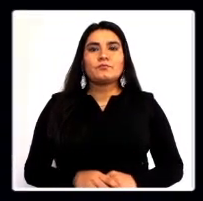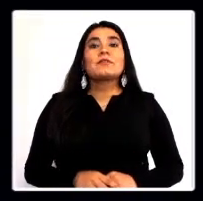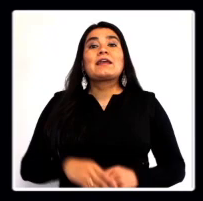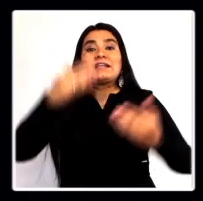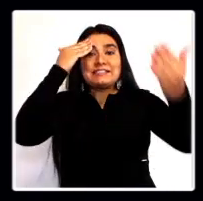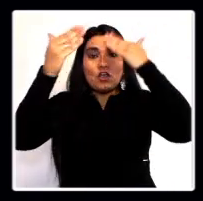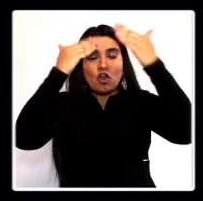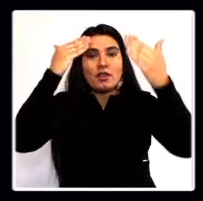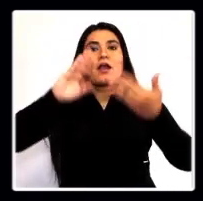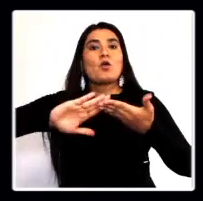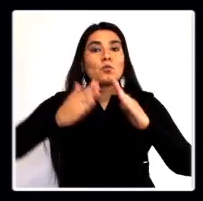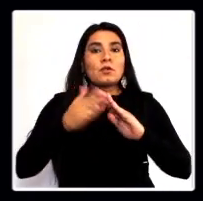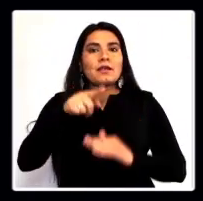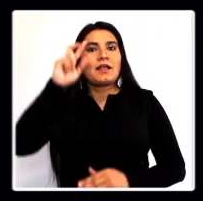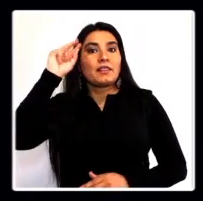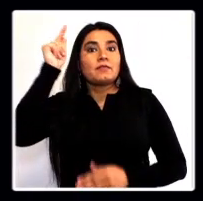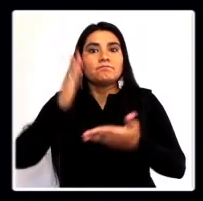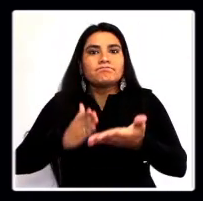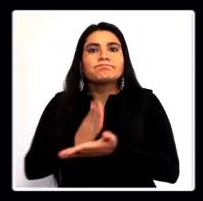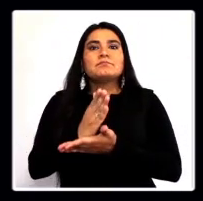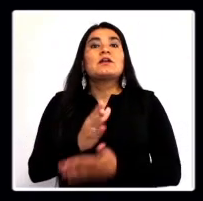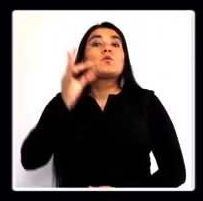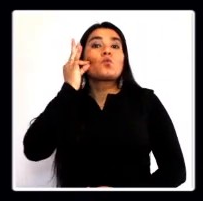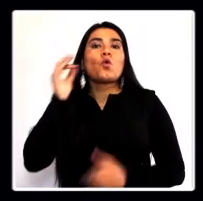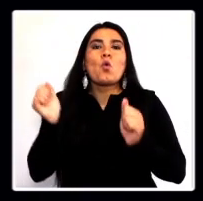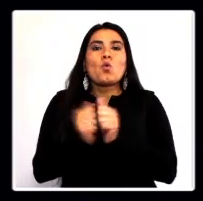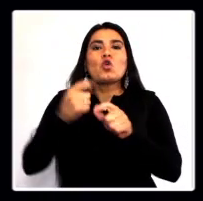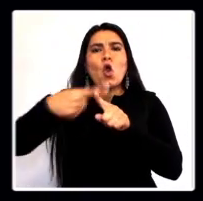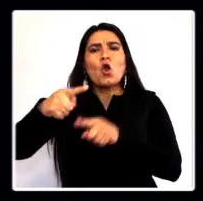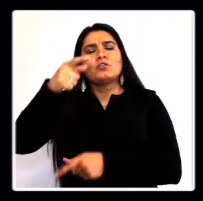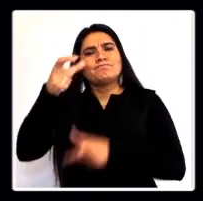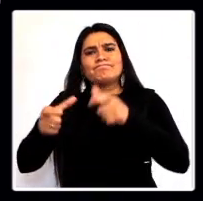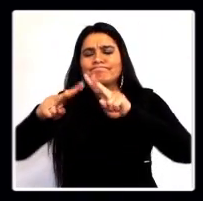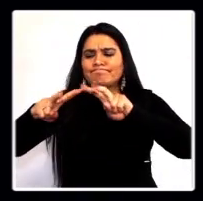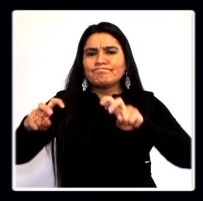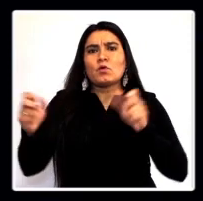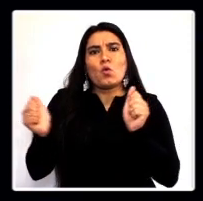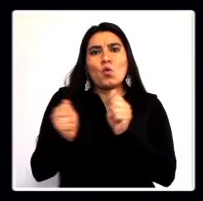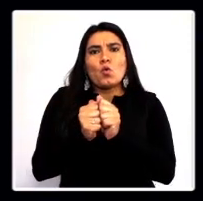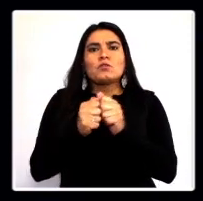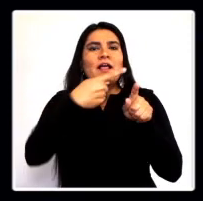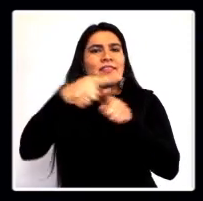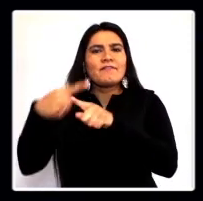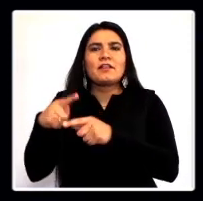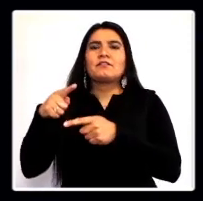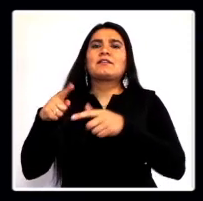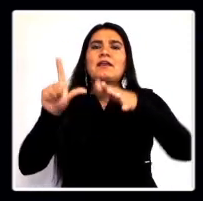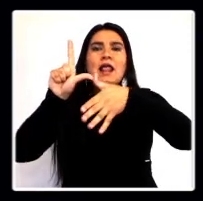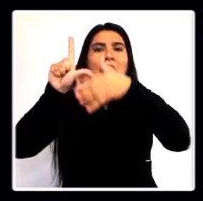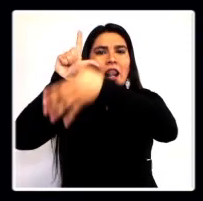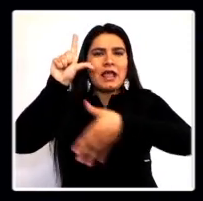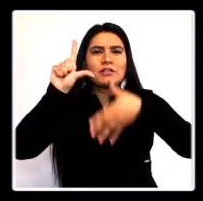La psicología comunitaria surge entonces y Maritza, junto con otros destacados investigadores, en diferentes